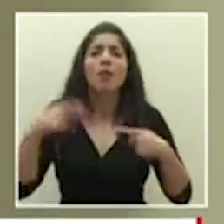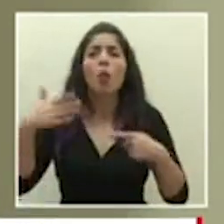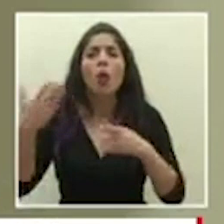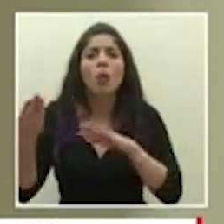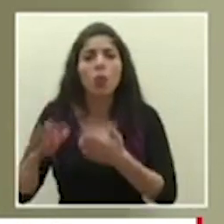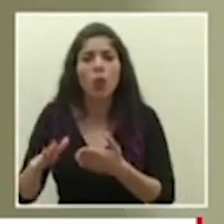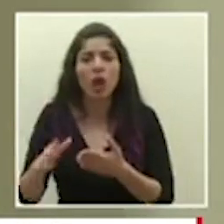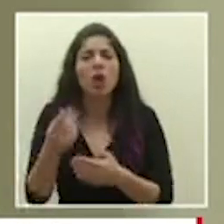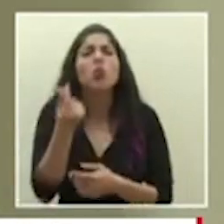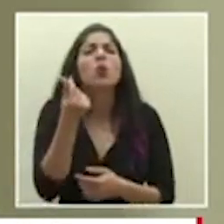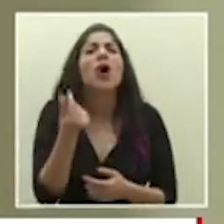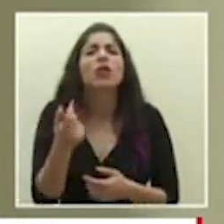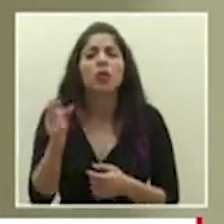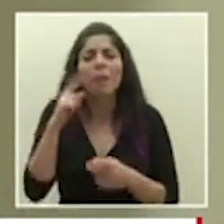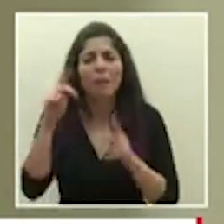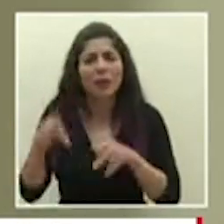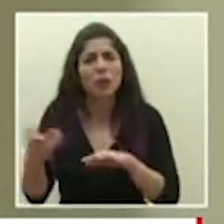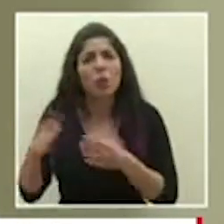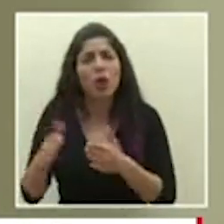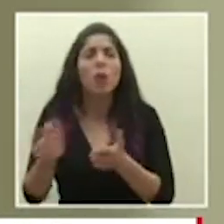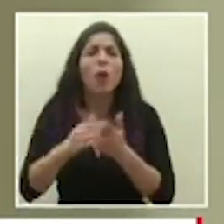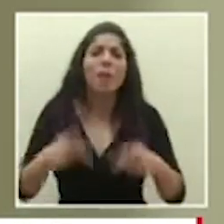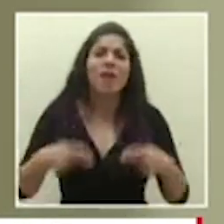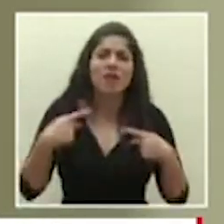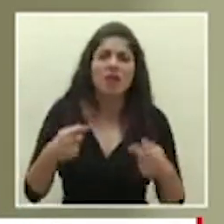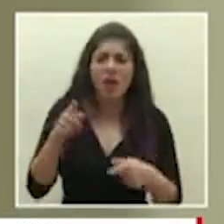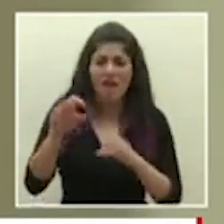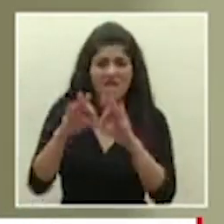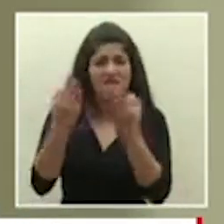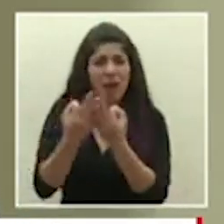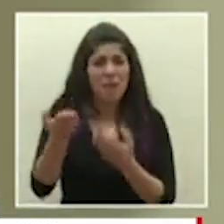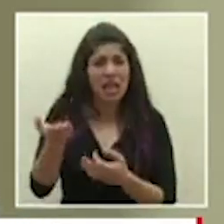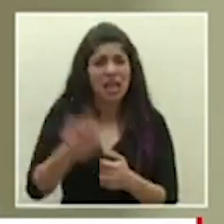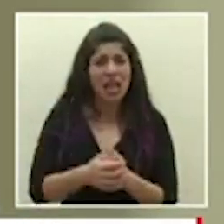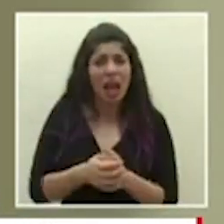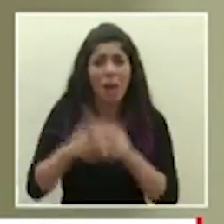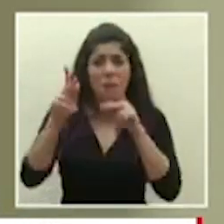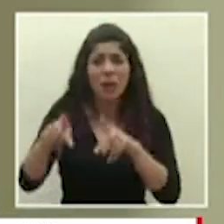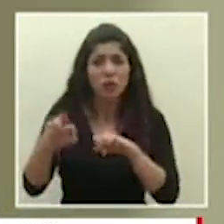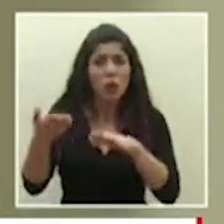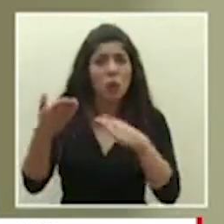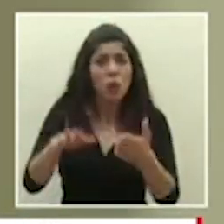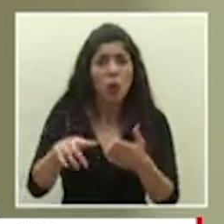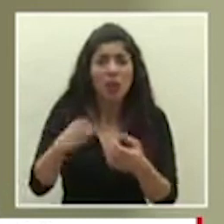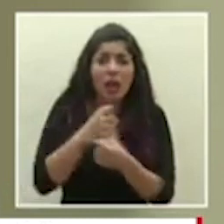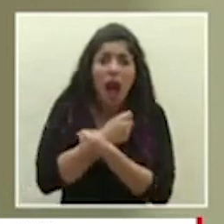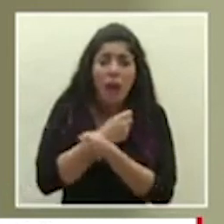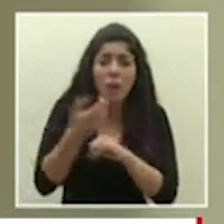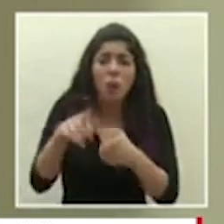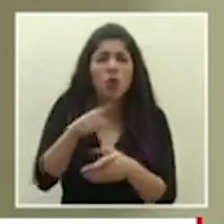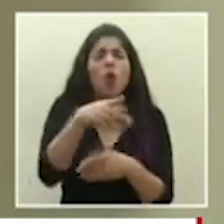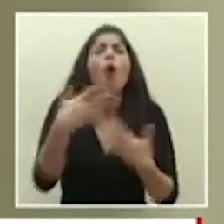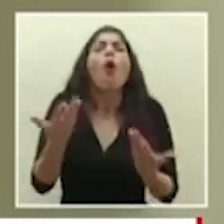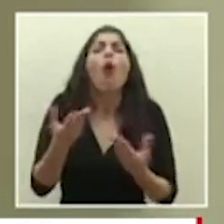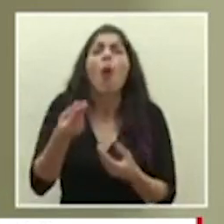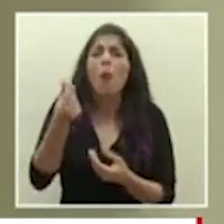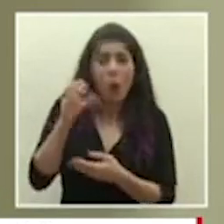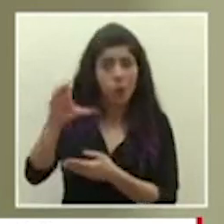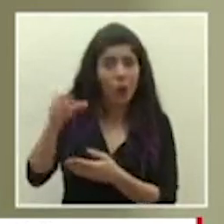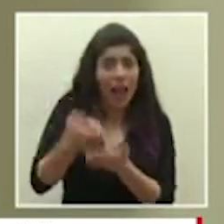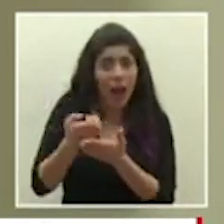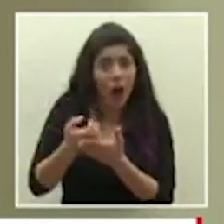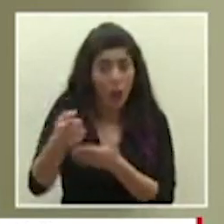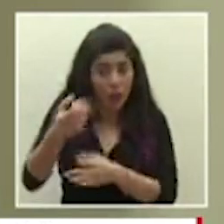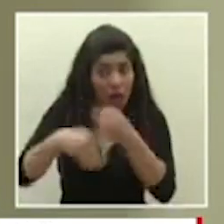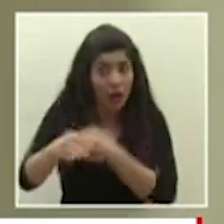es la cifra? ¿cómo hace usted que esa familia que se queda sin esa persona amada ¿cómo los va a resarcir económicamente